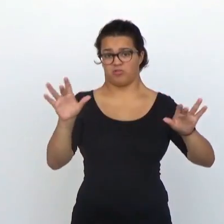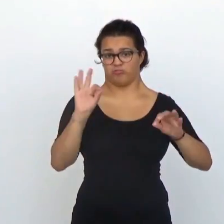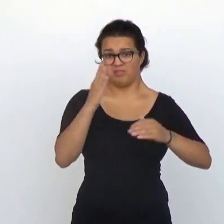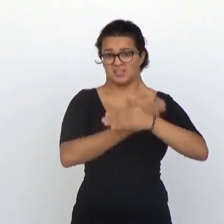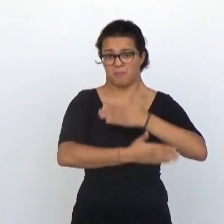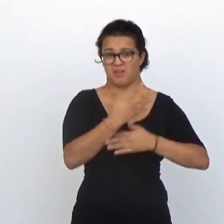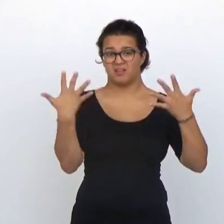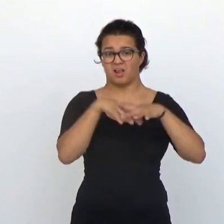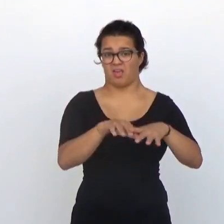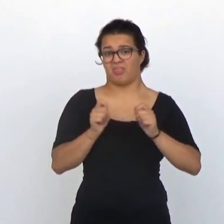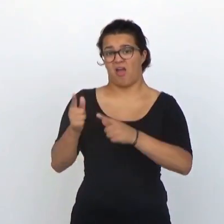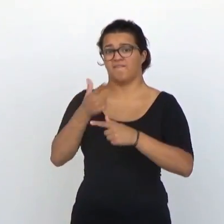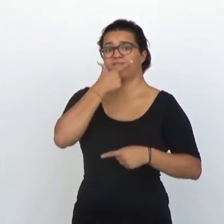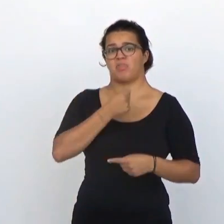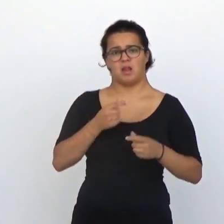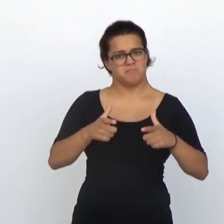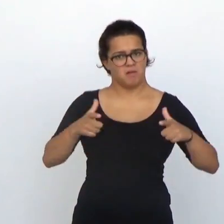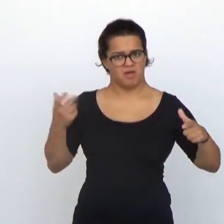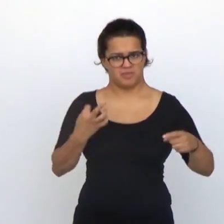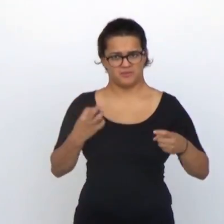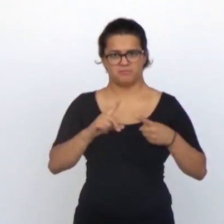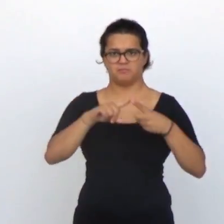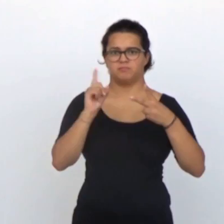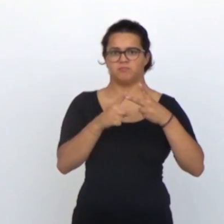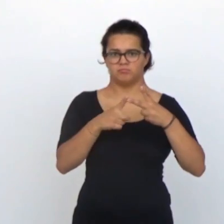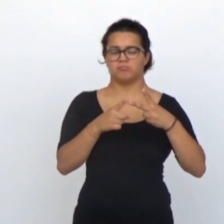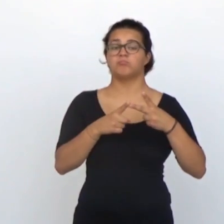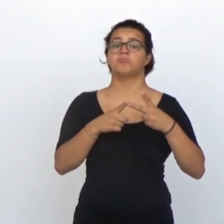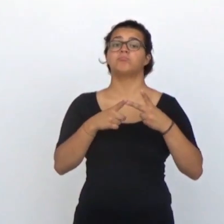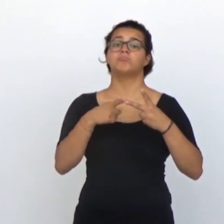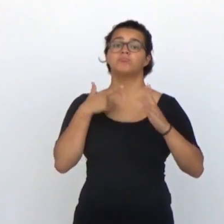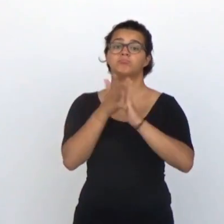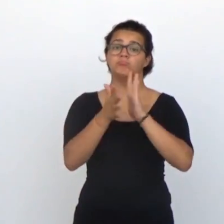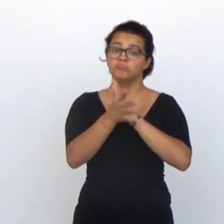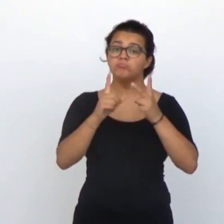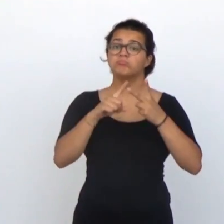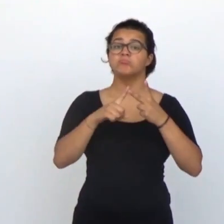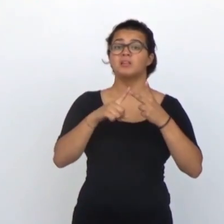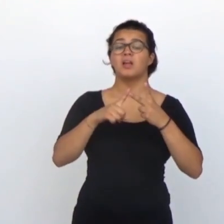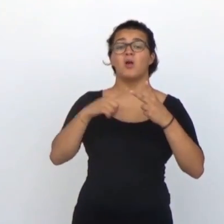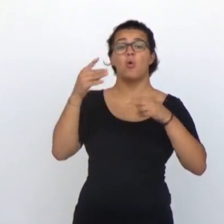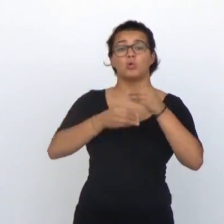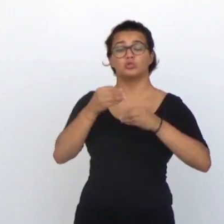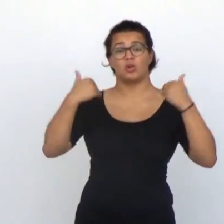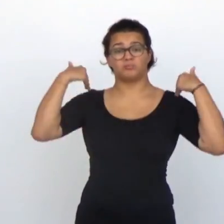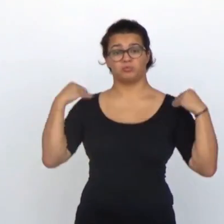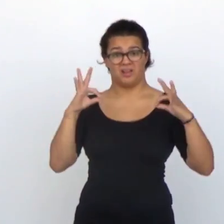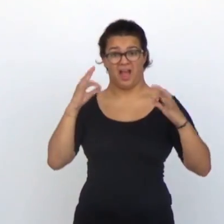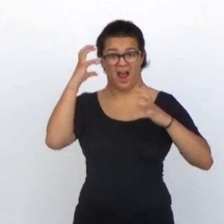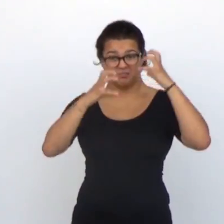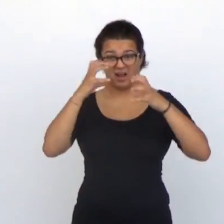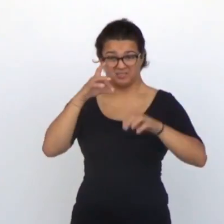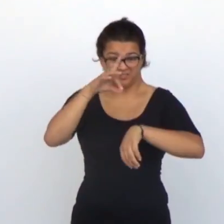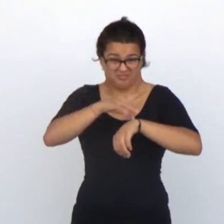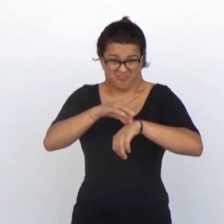sensibilidad que propicia la integración de los discapacitados para que comprenda que en las investigaciones biomédicas el